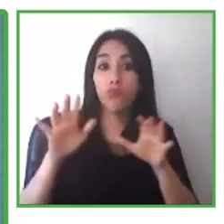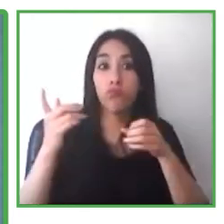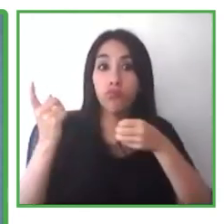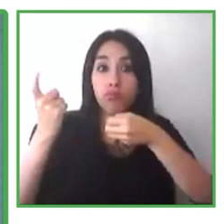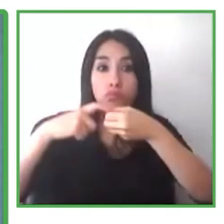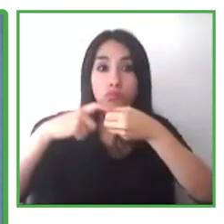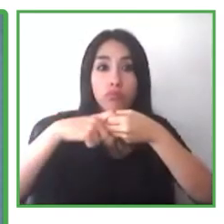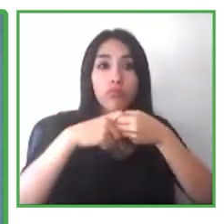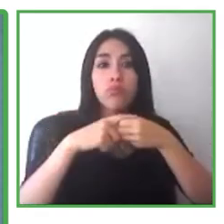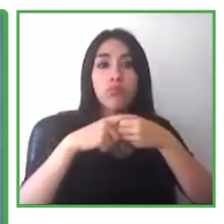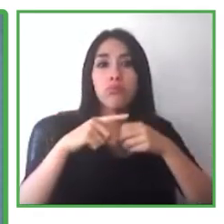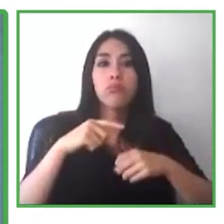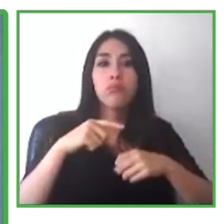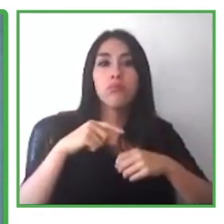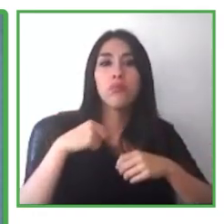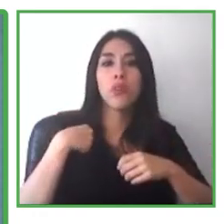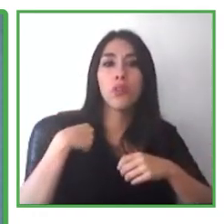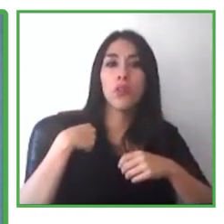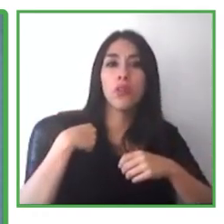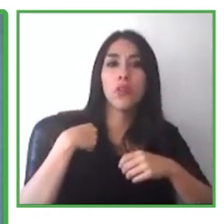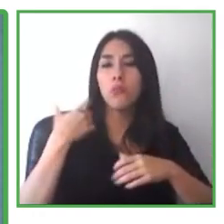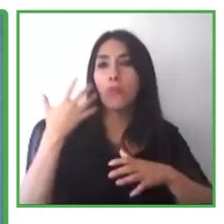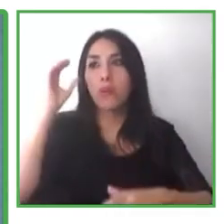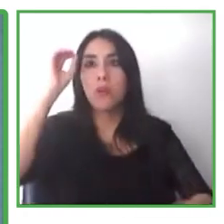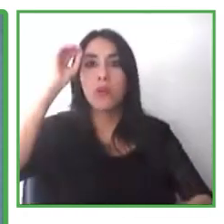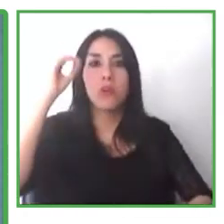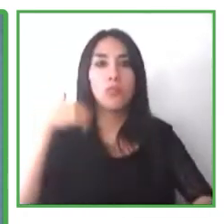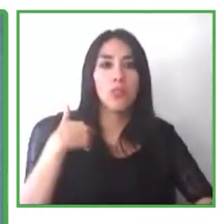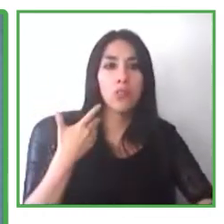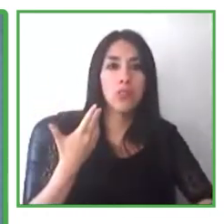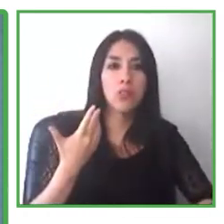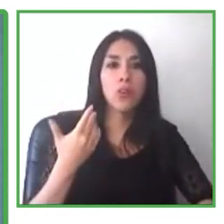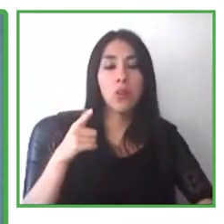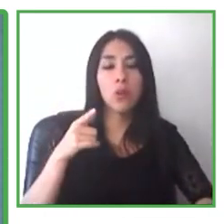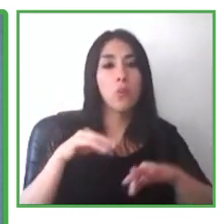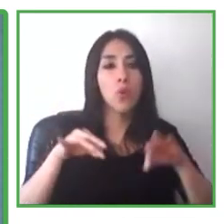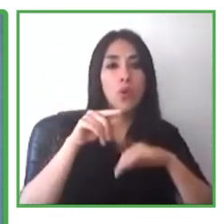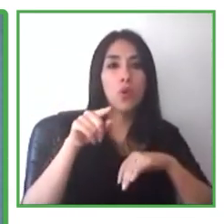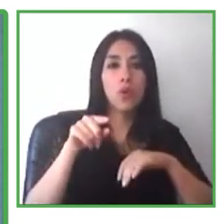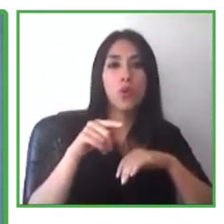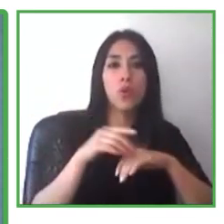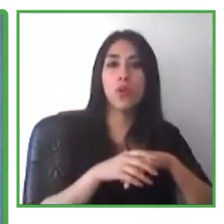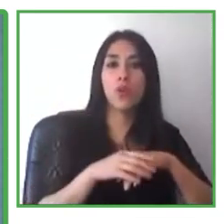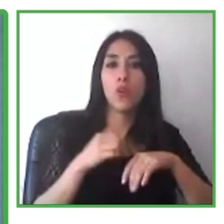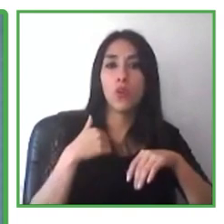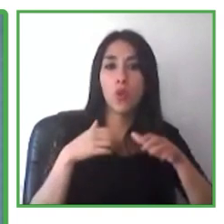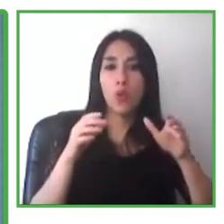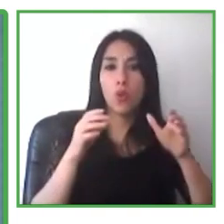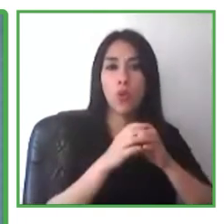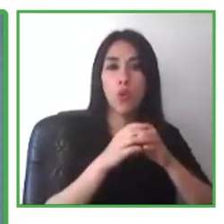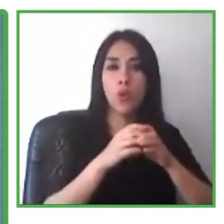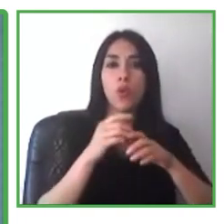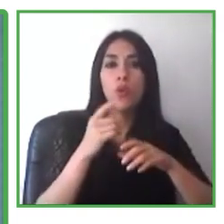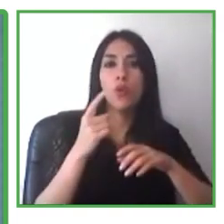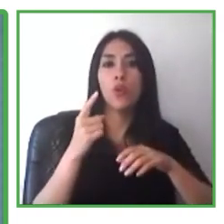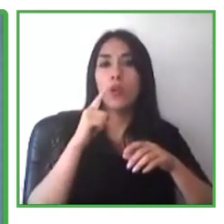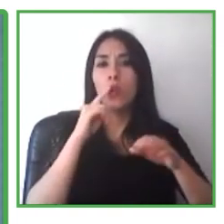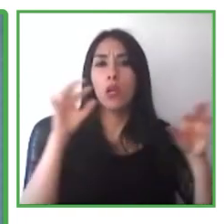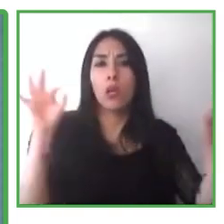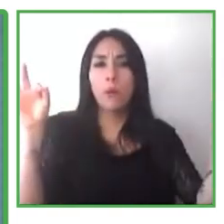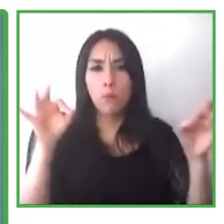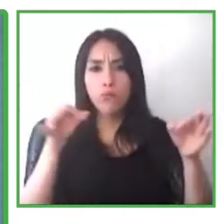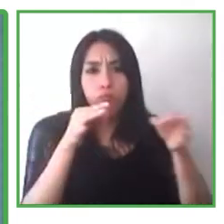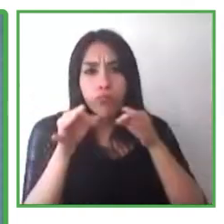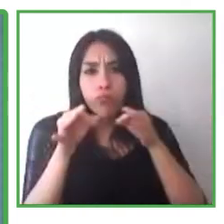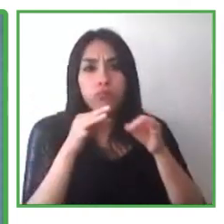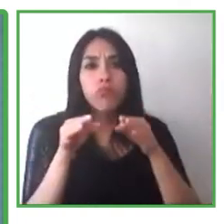asesora que ve los dos gerentes y ellos nos dan asesoría, nos asesoran respecto a nuestro enfoque de mercado, pero también